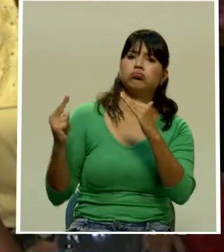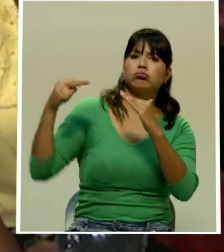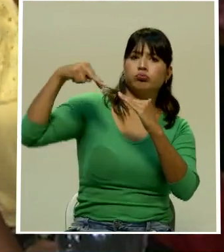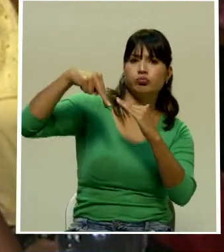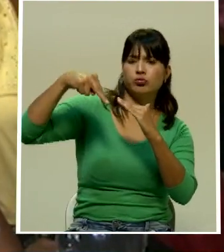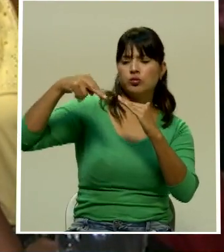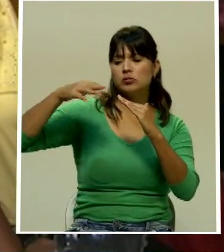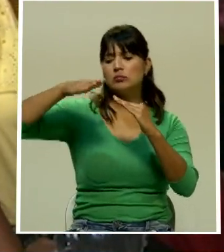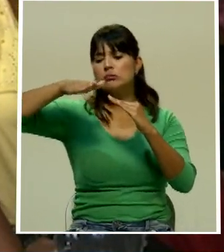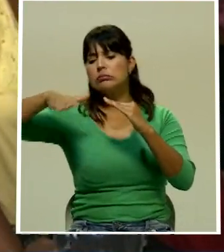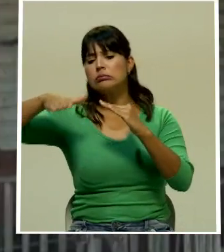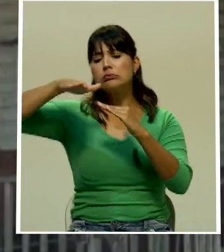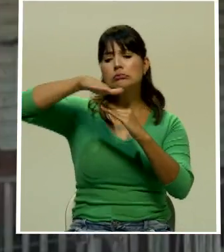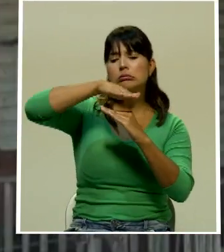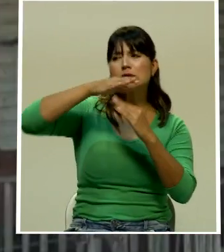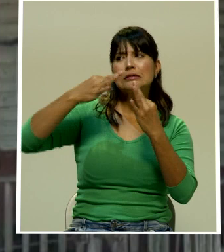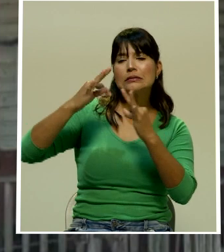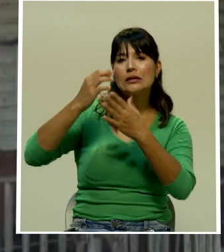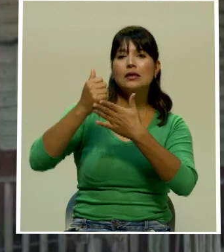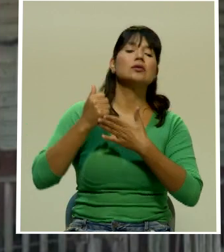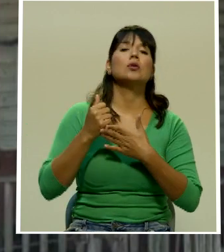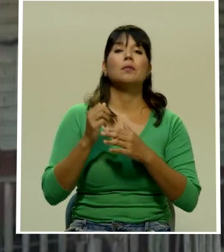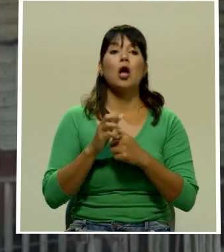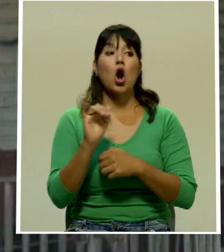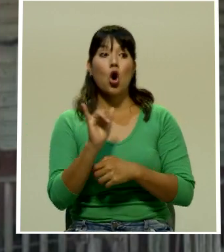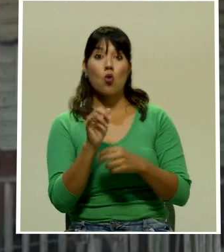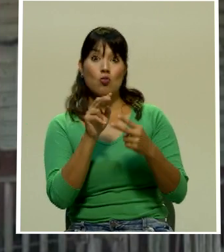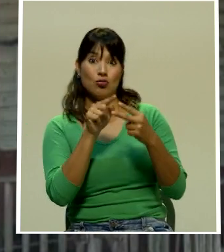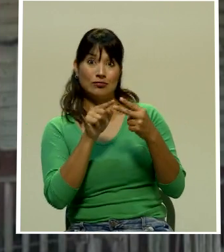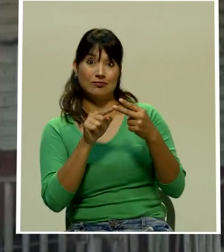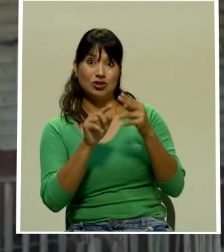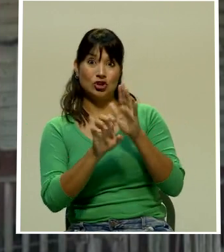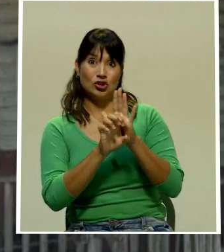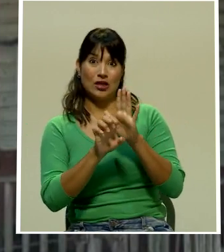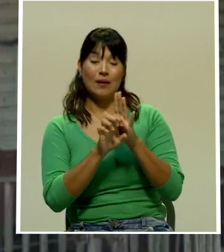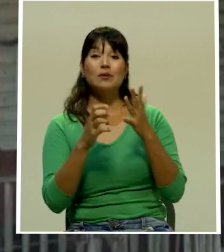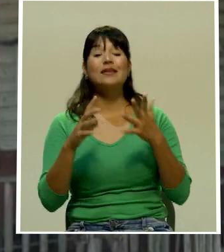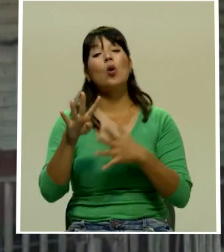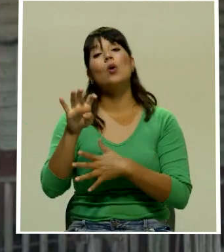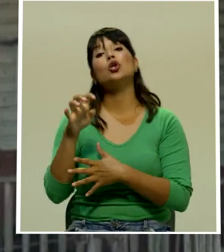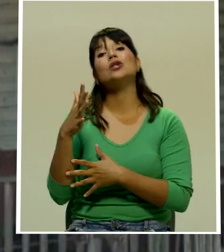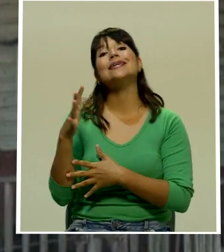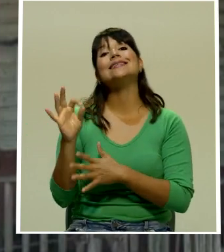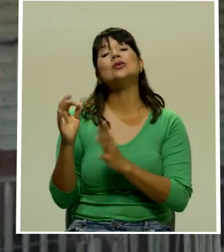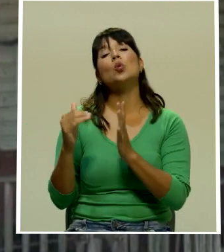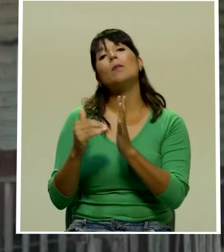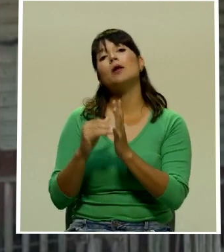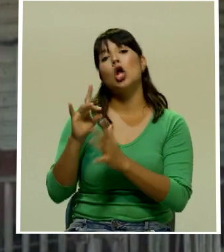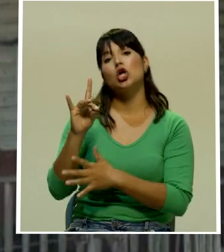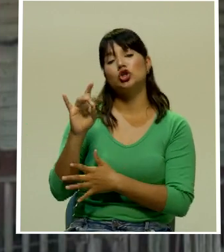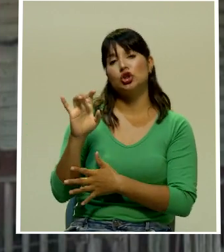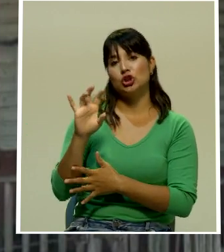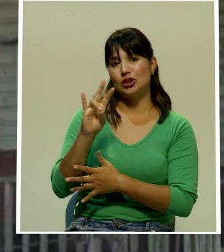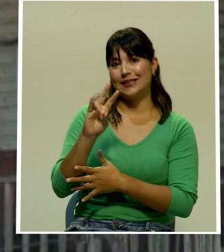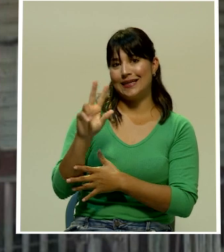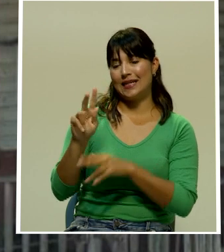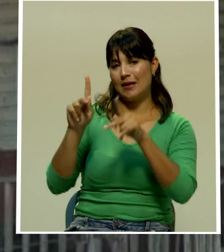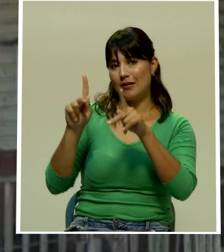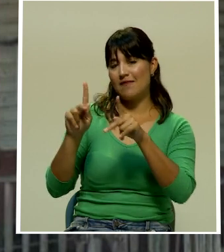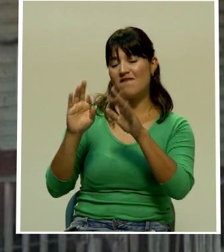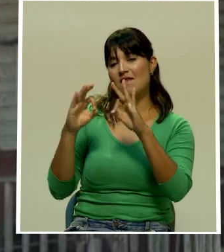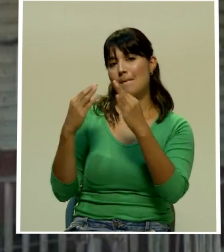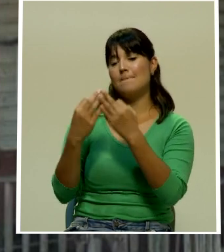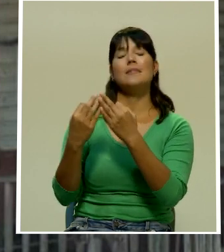estos dos casos, en el país se registran 419.783 hogares pobres, 83